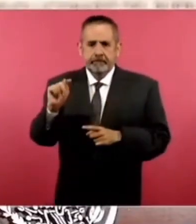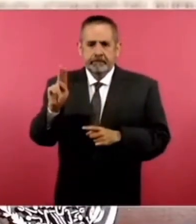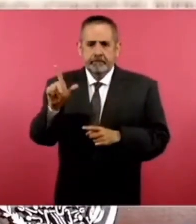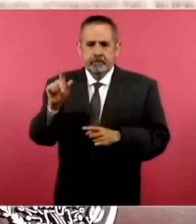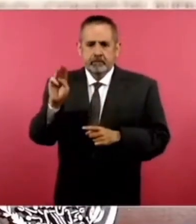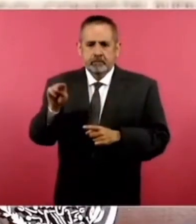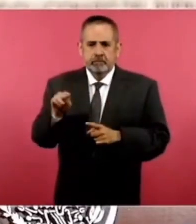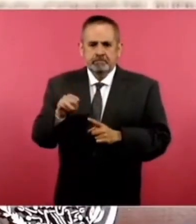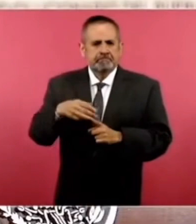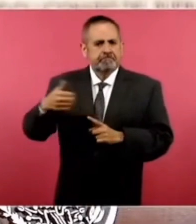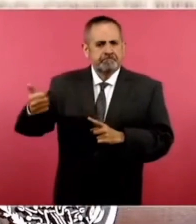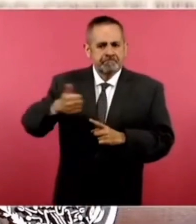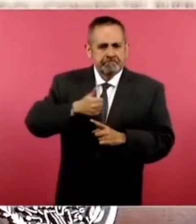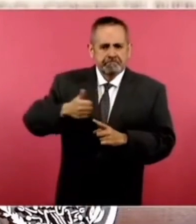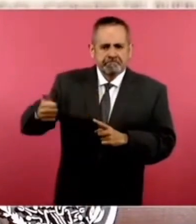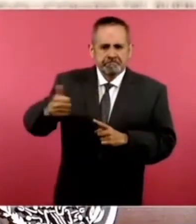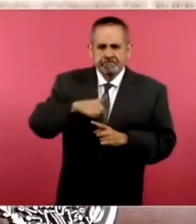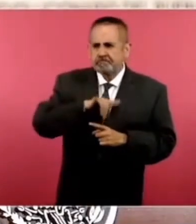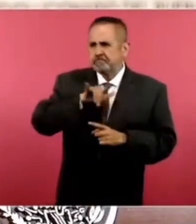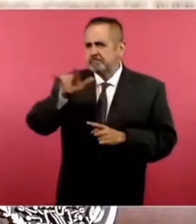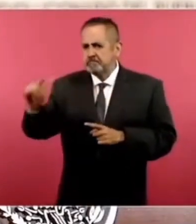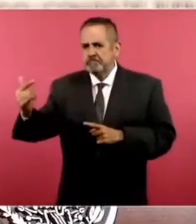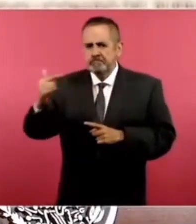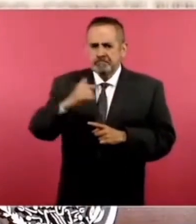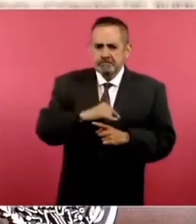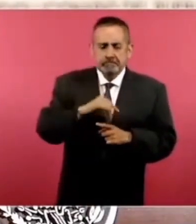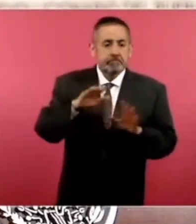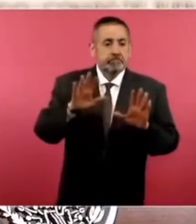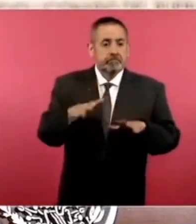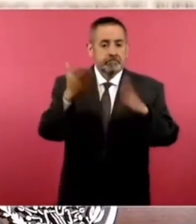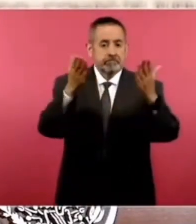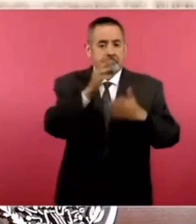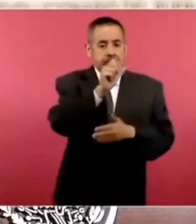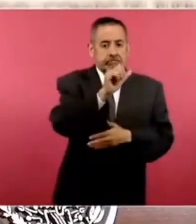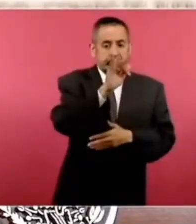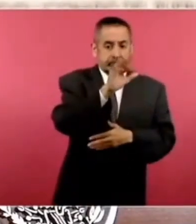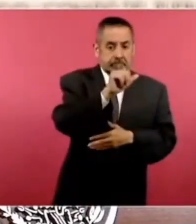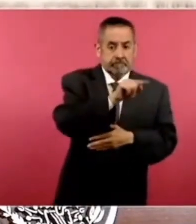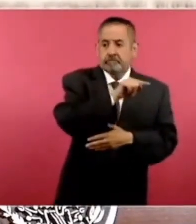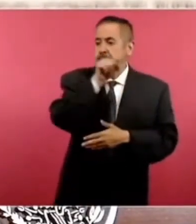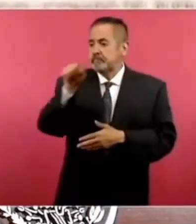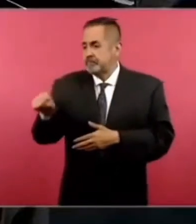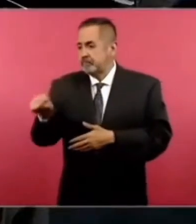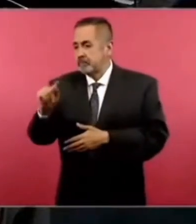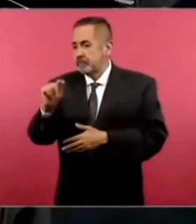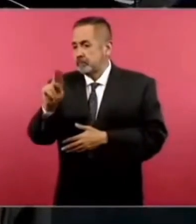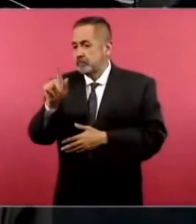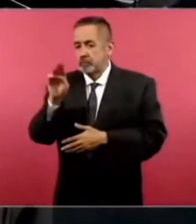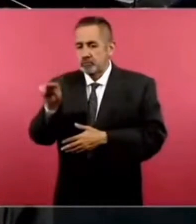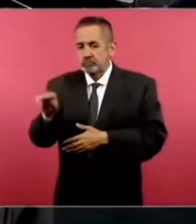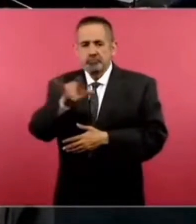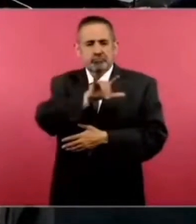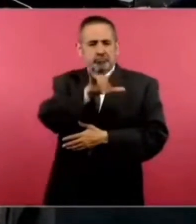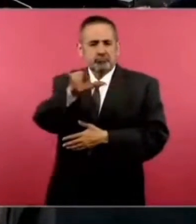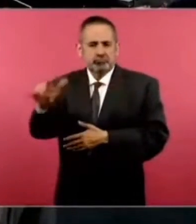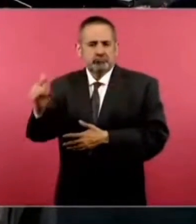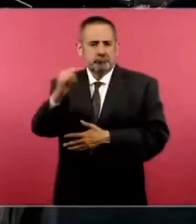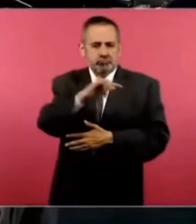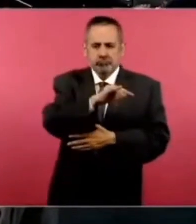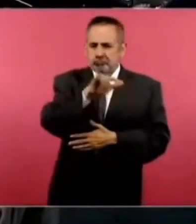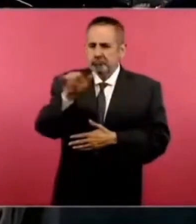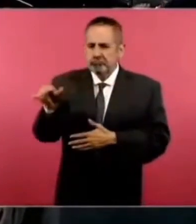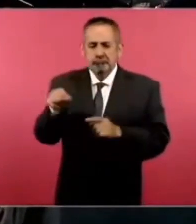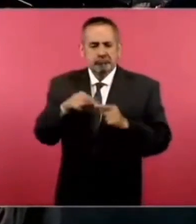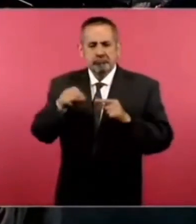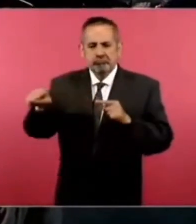del Aifa al nuevo aeropuerto, del Felipe Ángeles